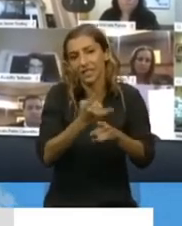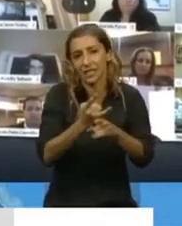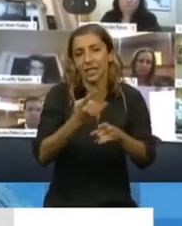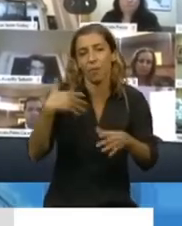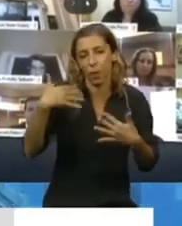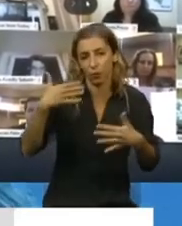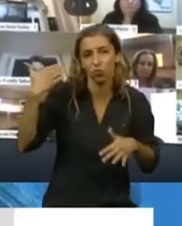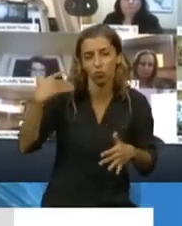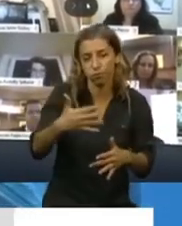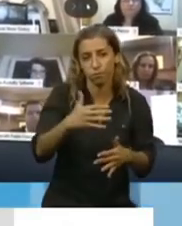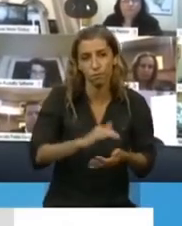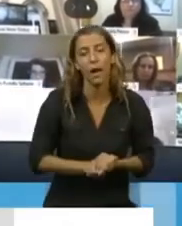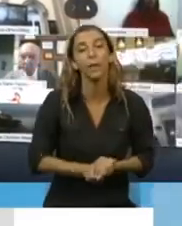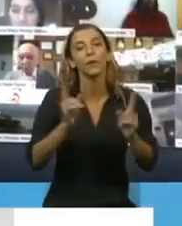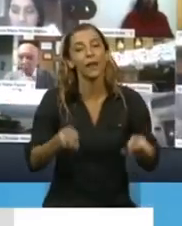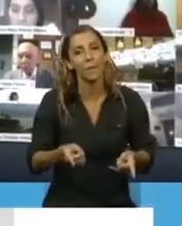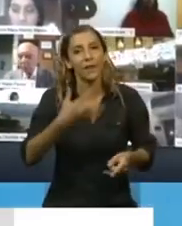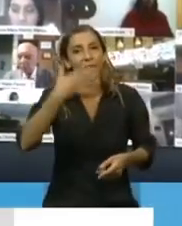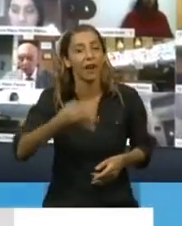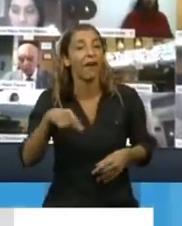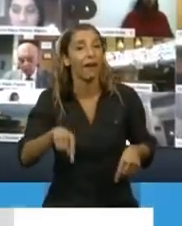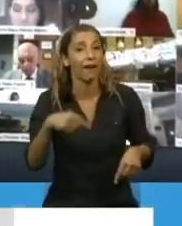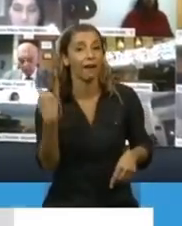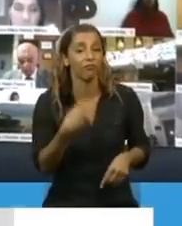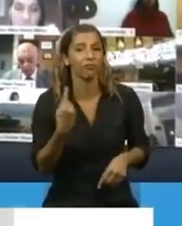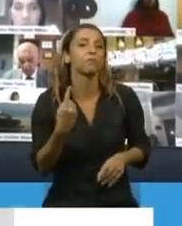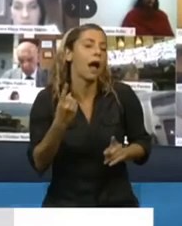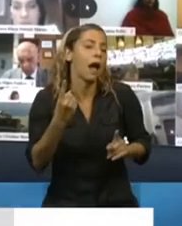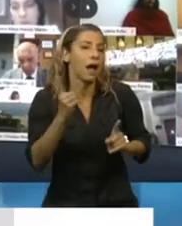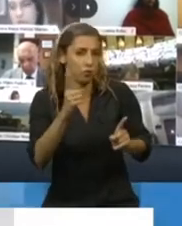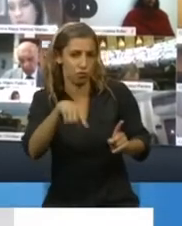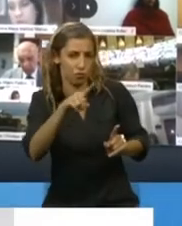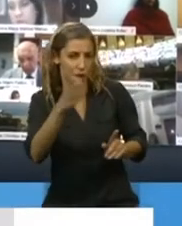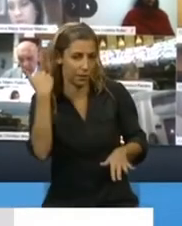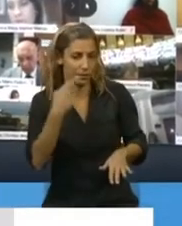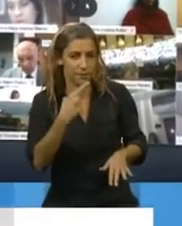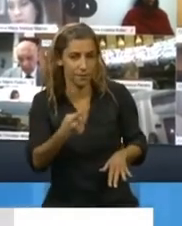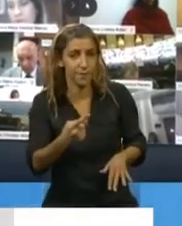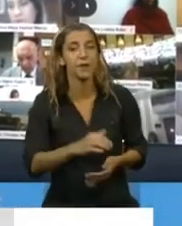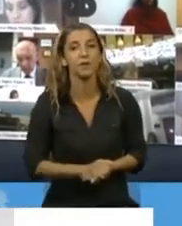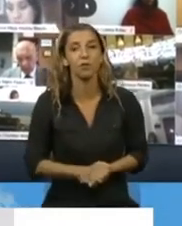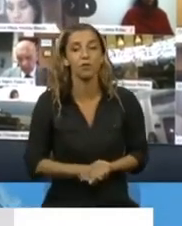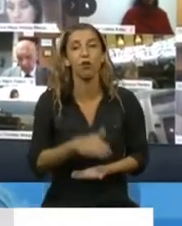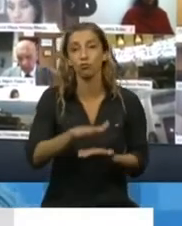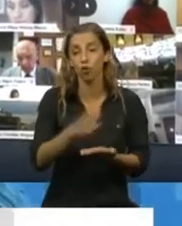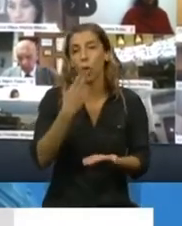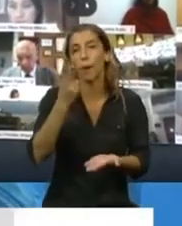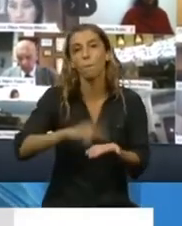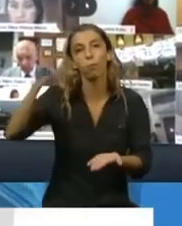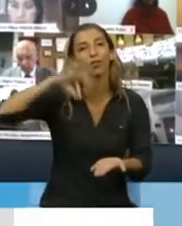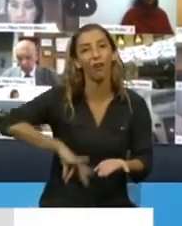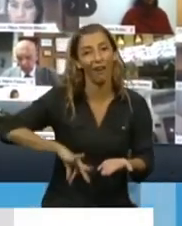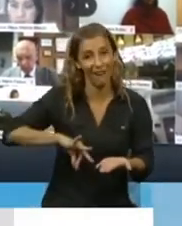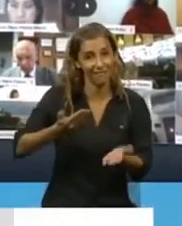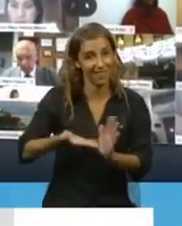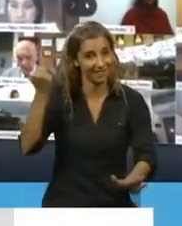sectores. También es cierto que dentro de esto se mencionó, en algún momento, la exhibición de impuestos a las ganancias para el